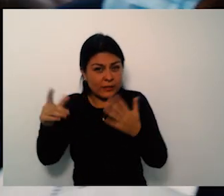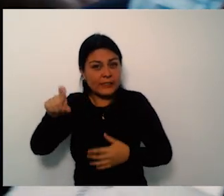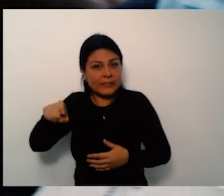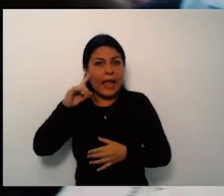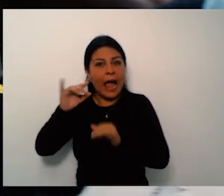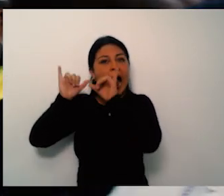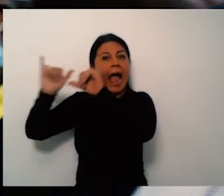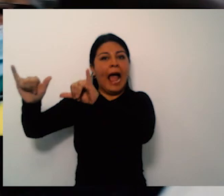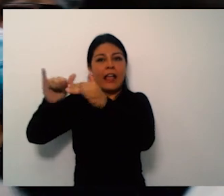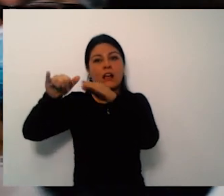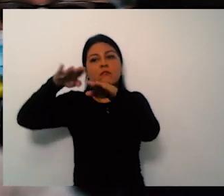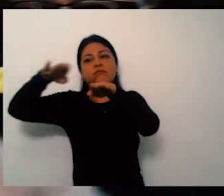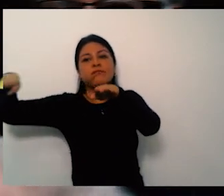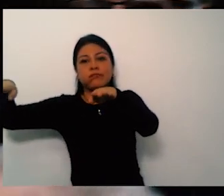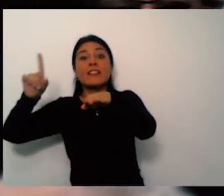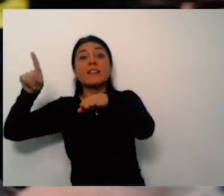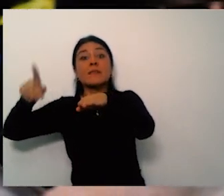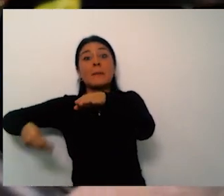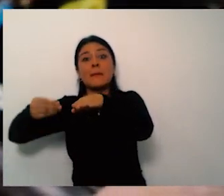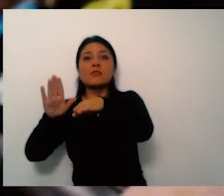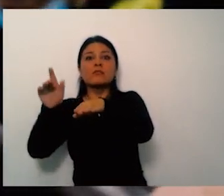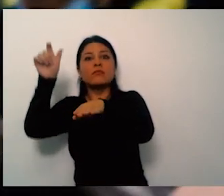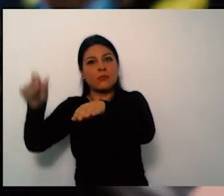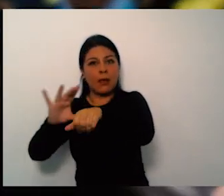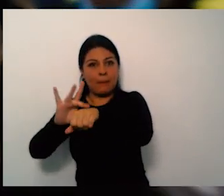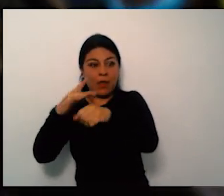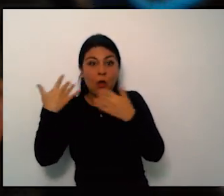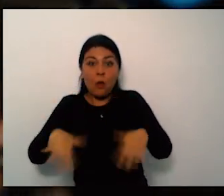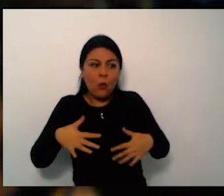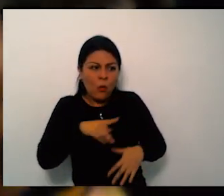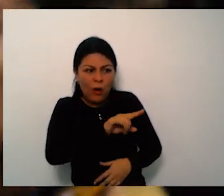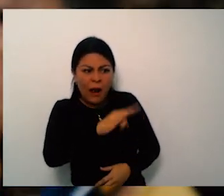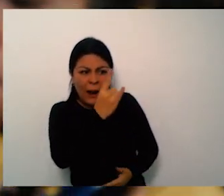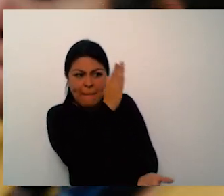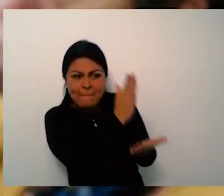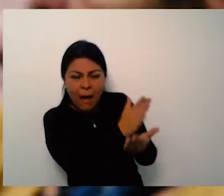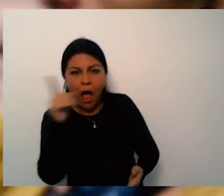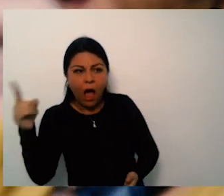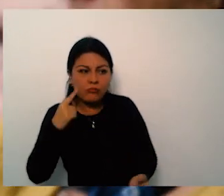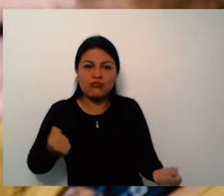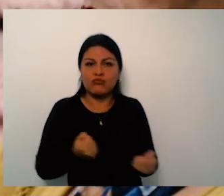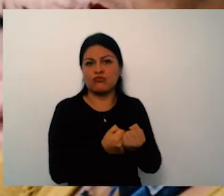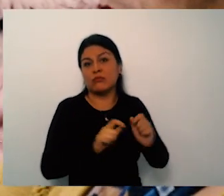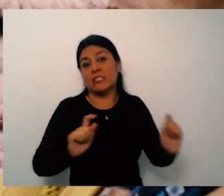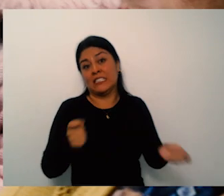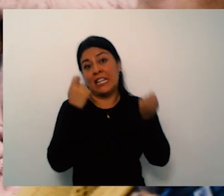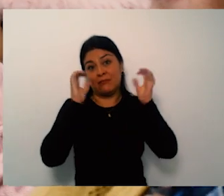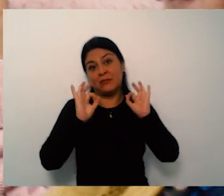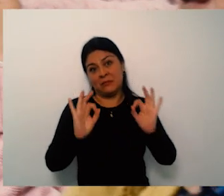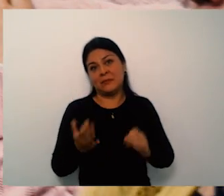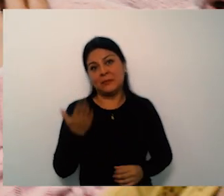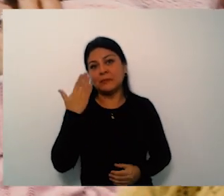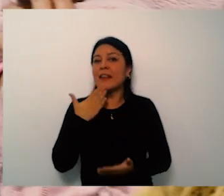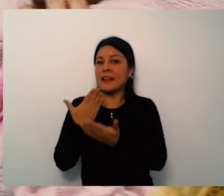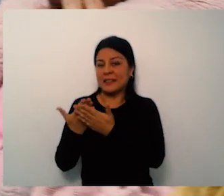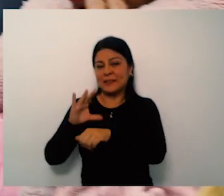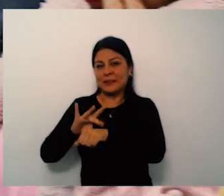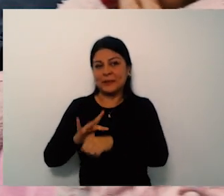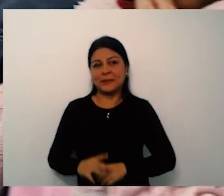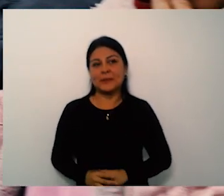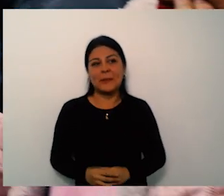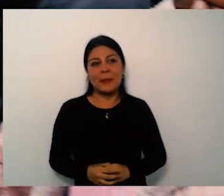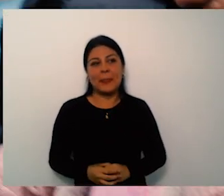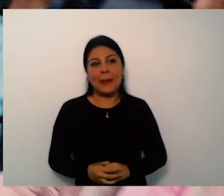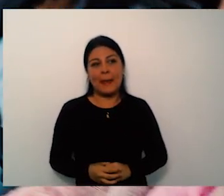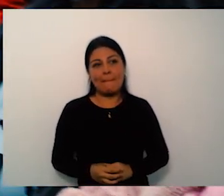caso creo que la persona que estaba como especialista en eso se fue de Bogotá y estamos necesitando ese perfil ese perfil tiene que ser un